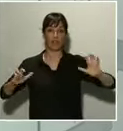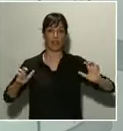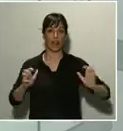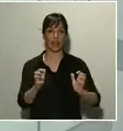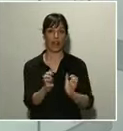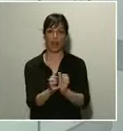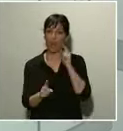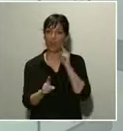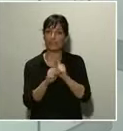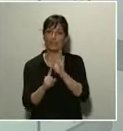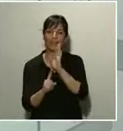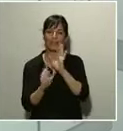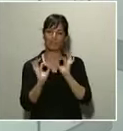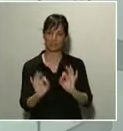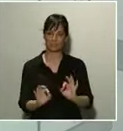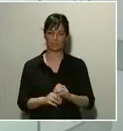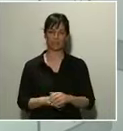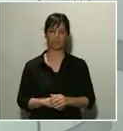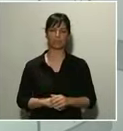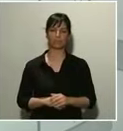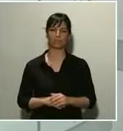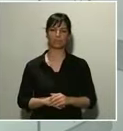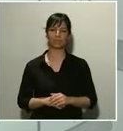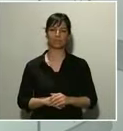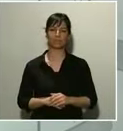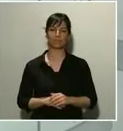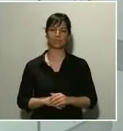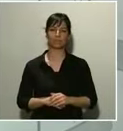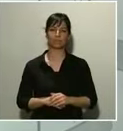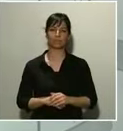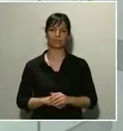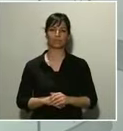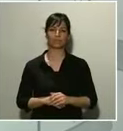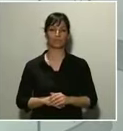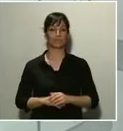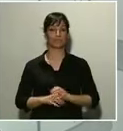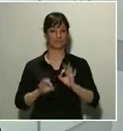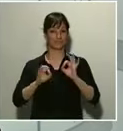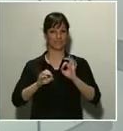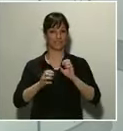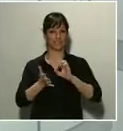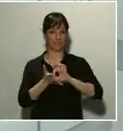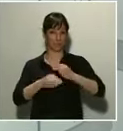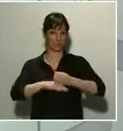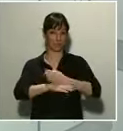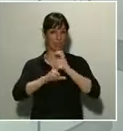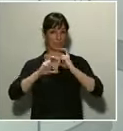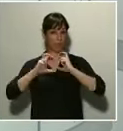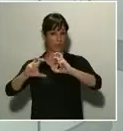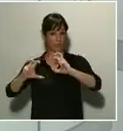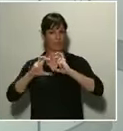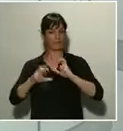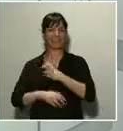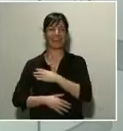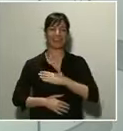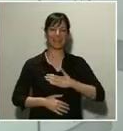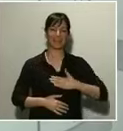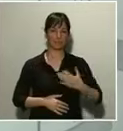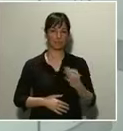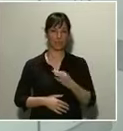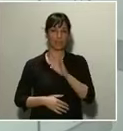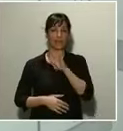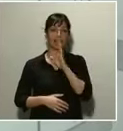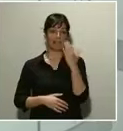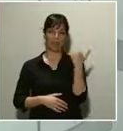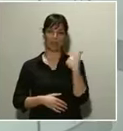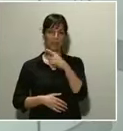En concreto, vamos a establecer que los servicios ferroviarios de cercanías pasen del 100% que teníamos establecido en el